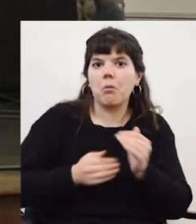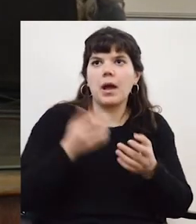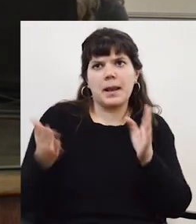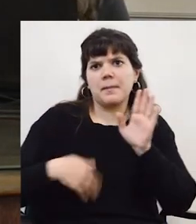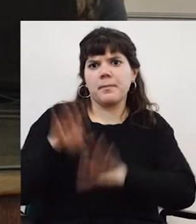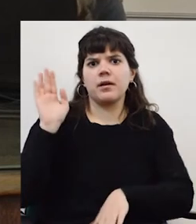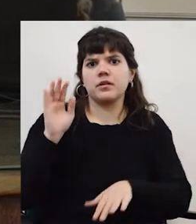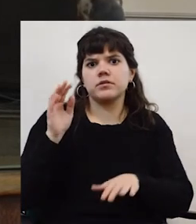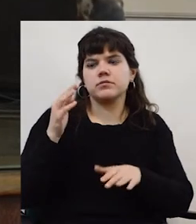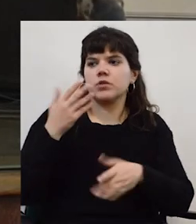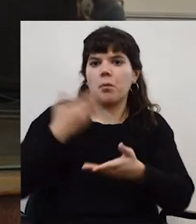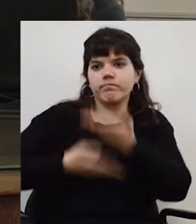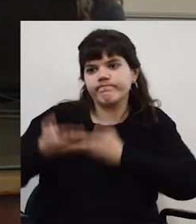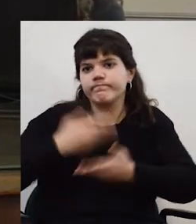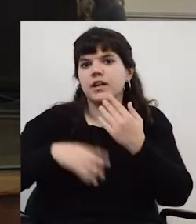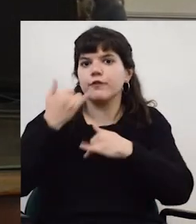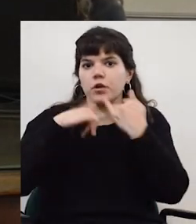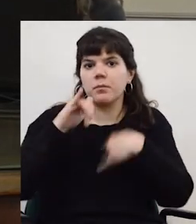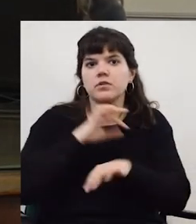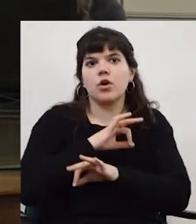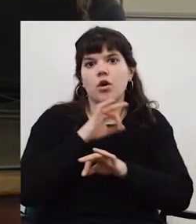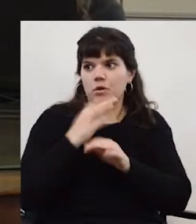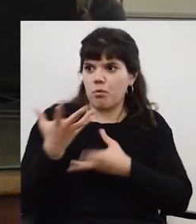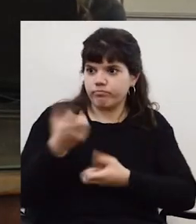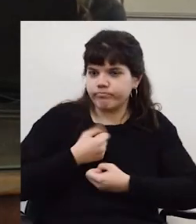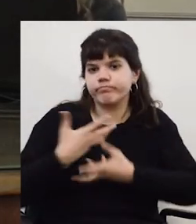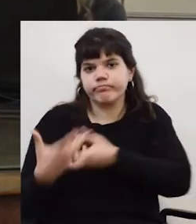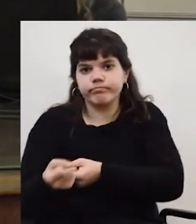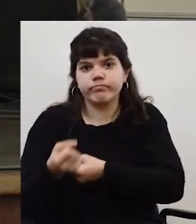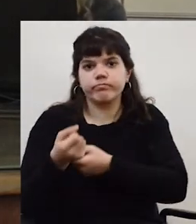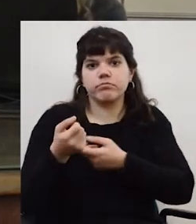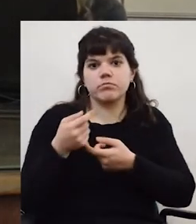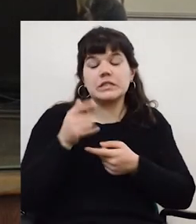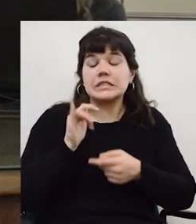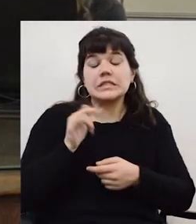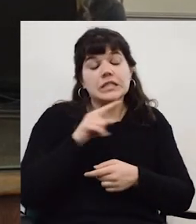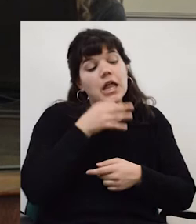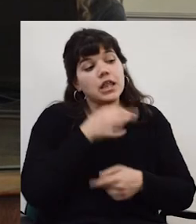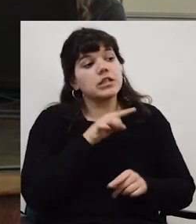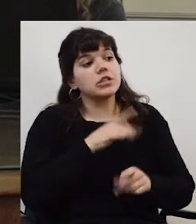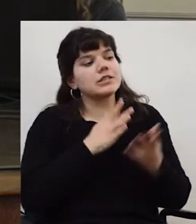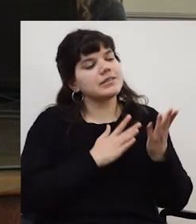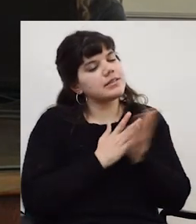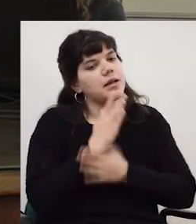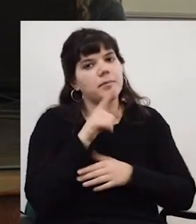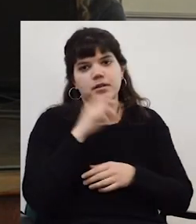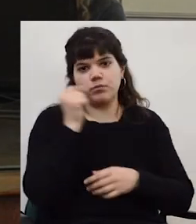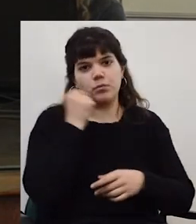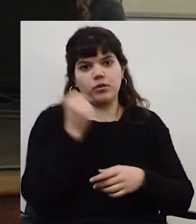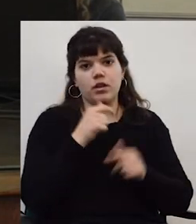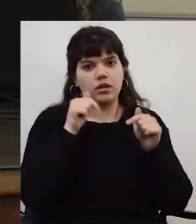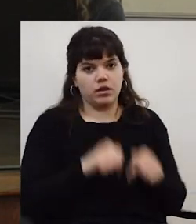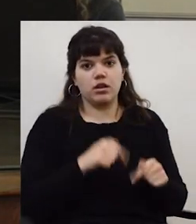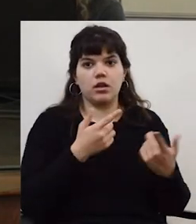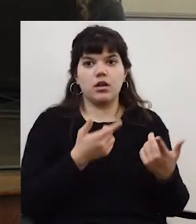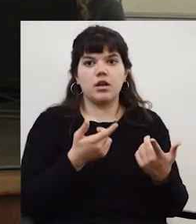intercambio de información se potencien eso que vos decís siempre es fundamental el